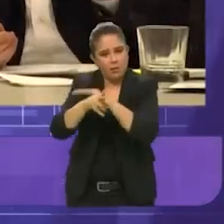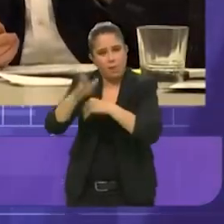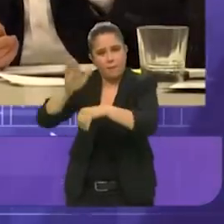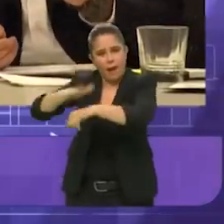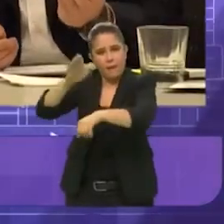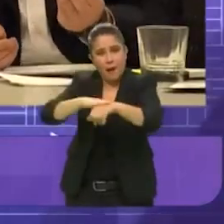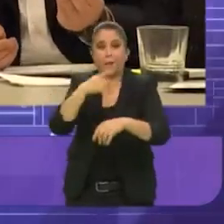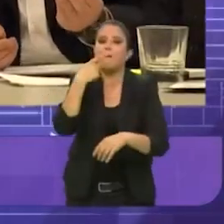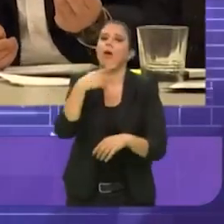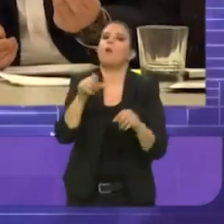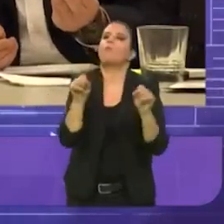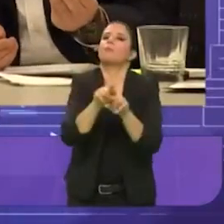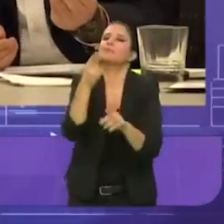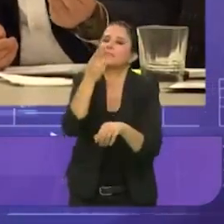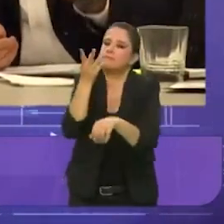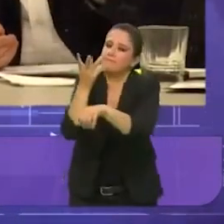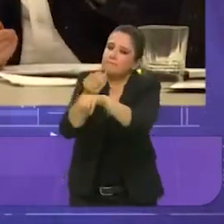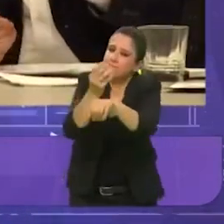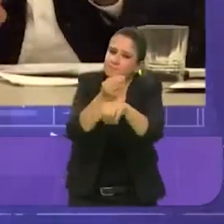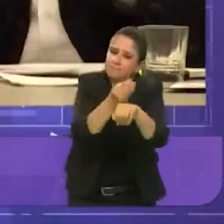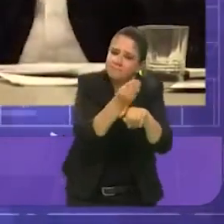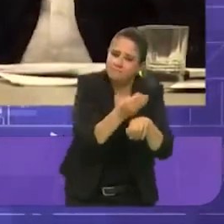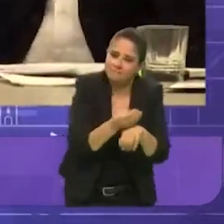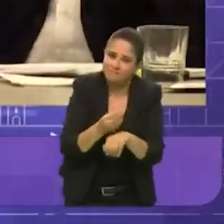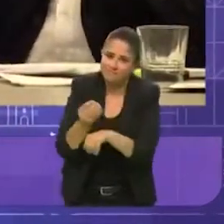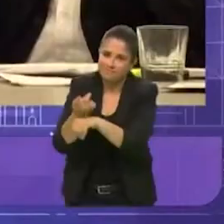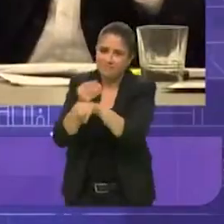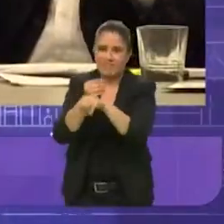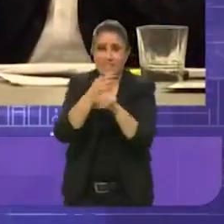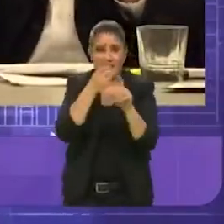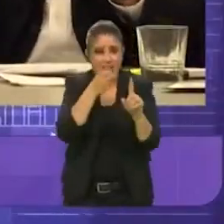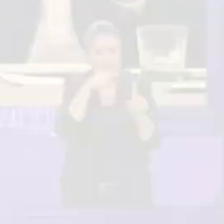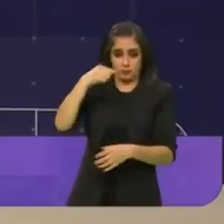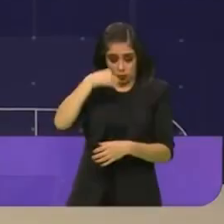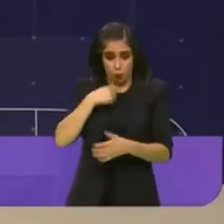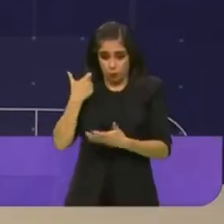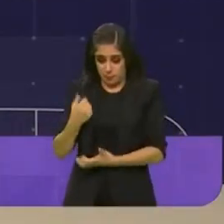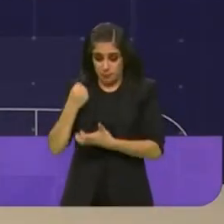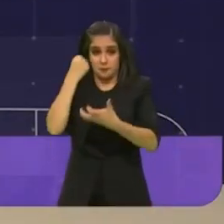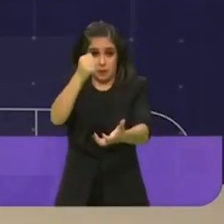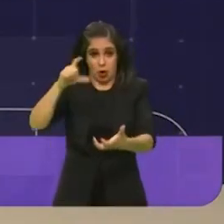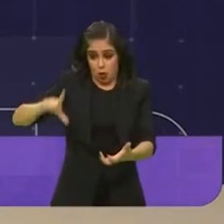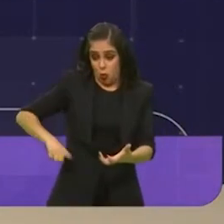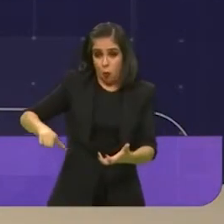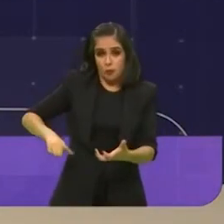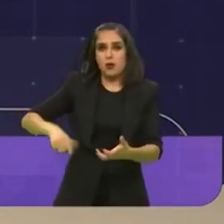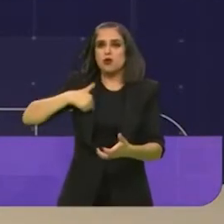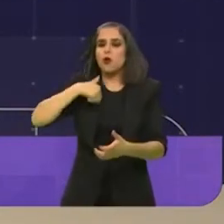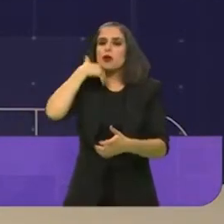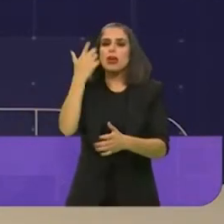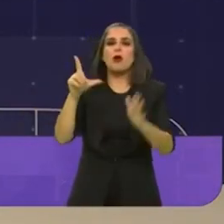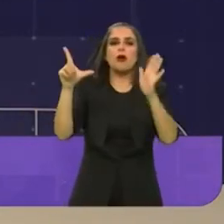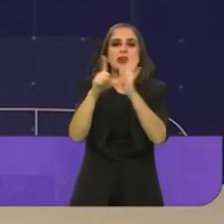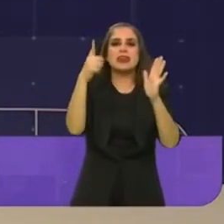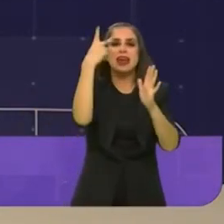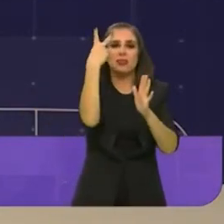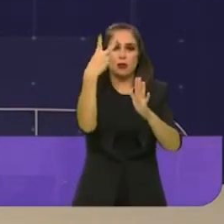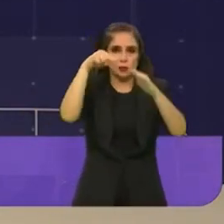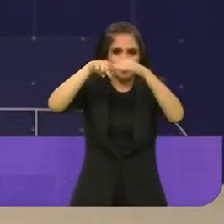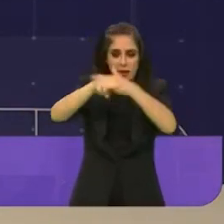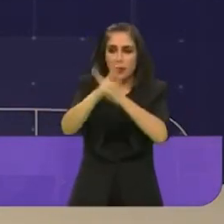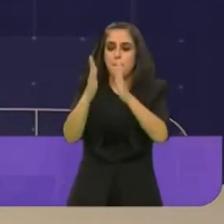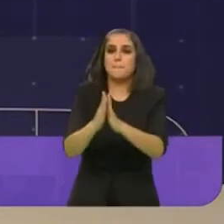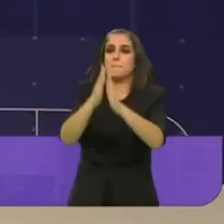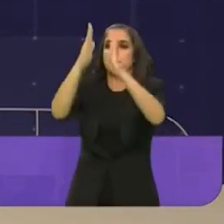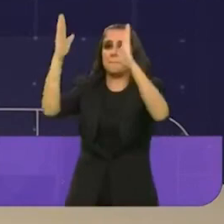que darle mantenimiento primero. Esa palabra que no les guste. Vamos a ampliar la línea 2 del metro, que